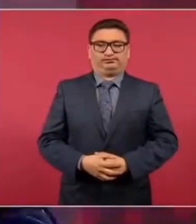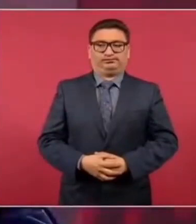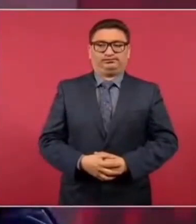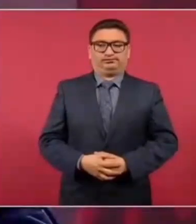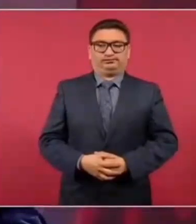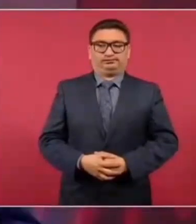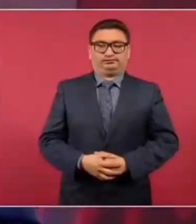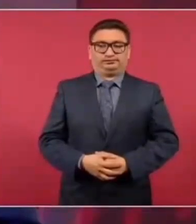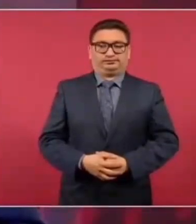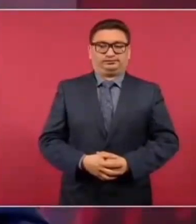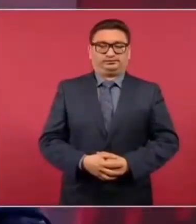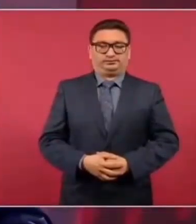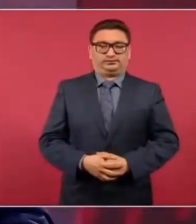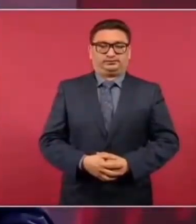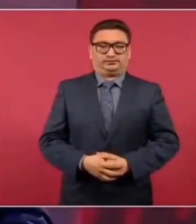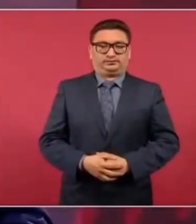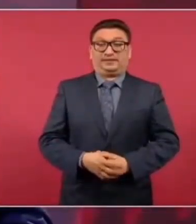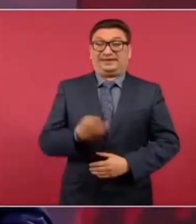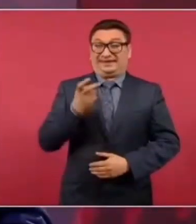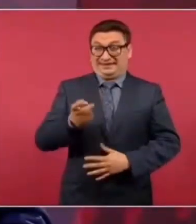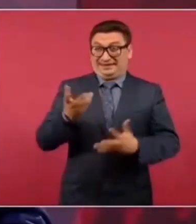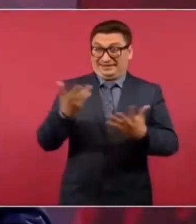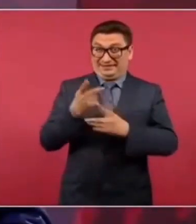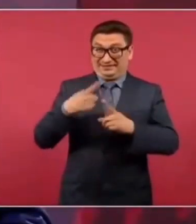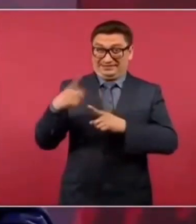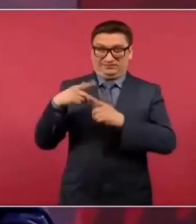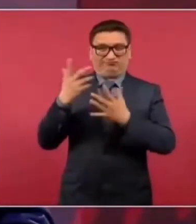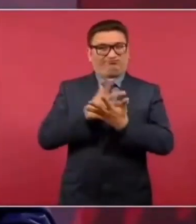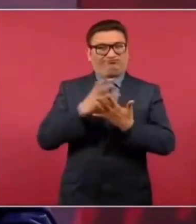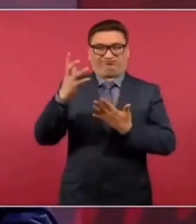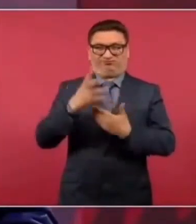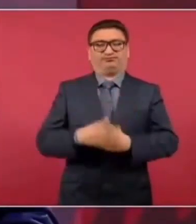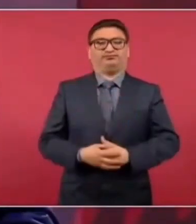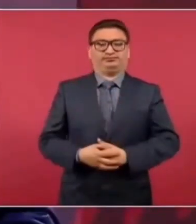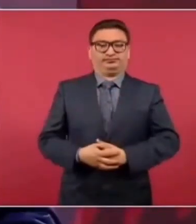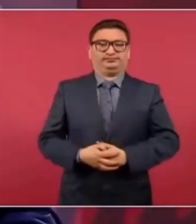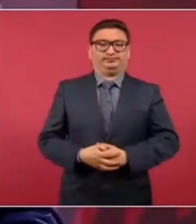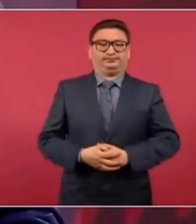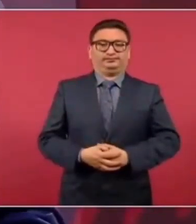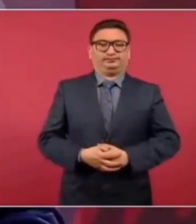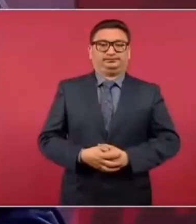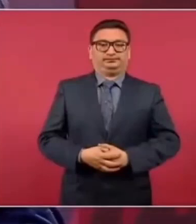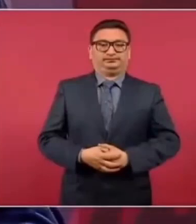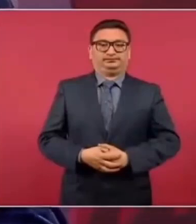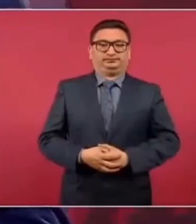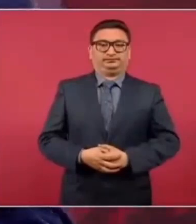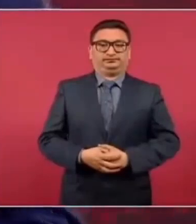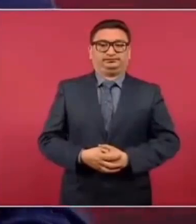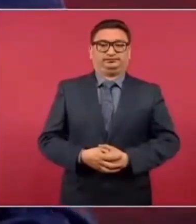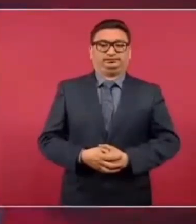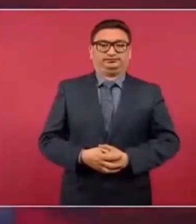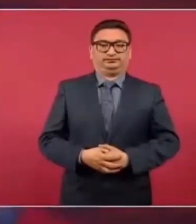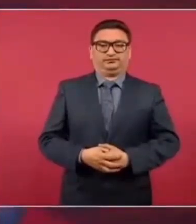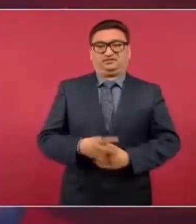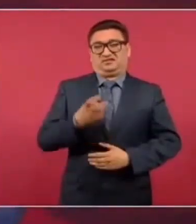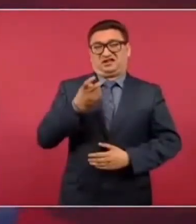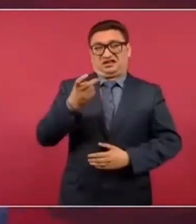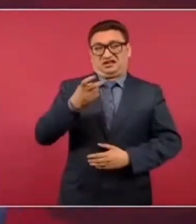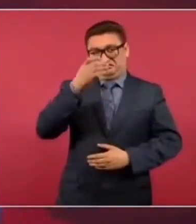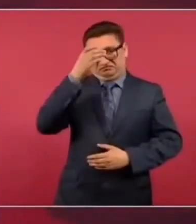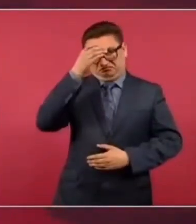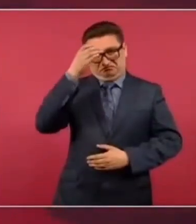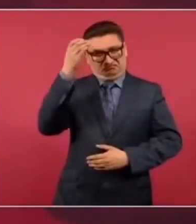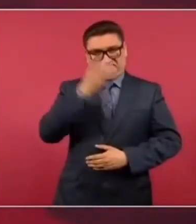estos excesos, estos crímenes.